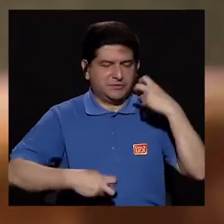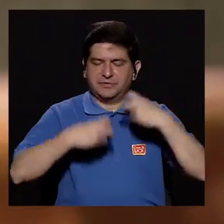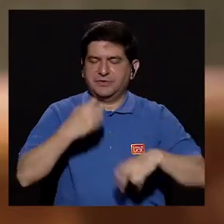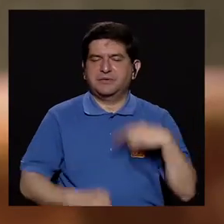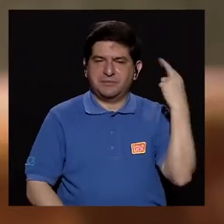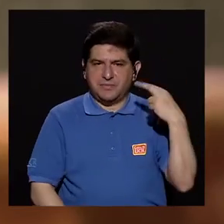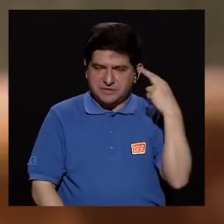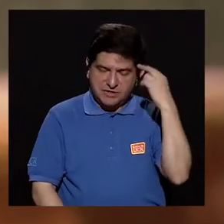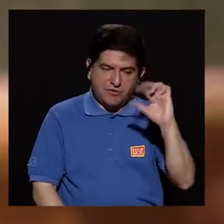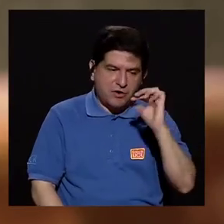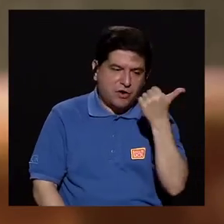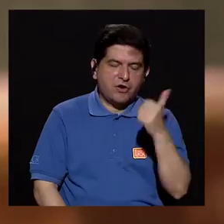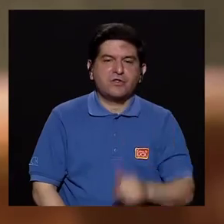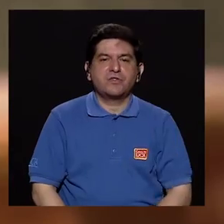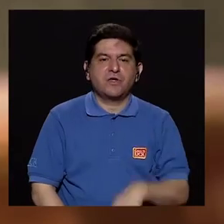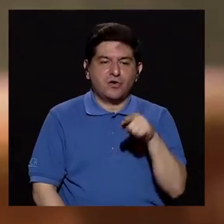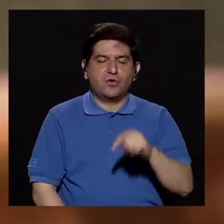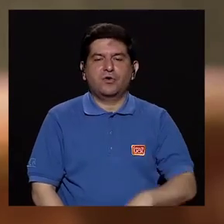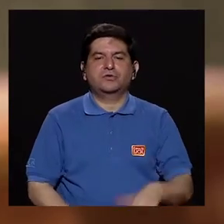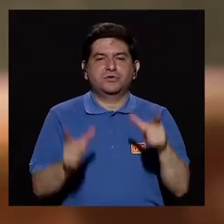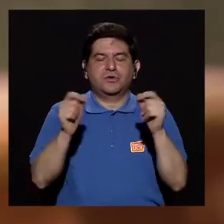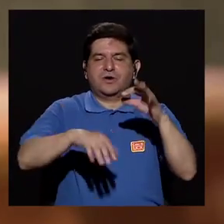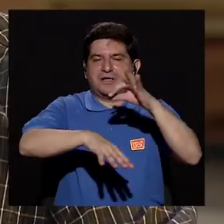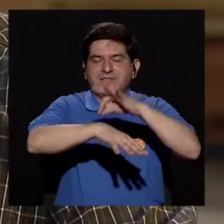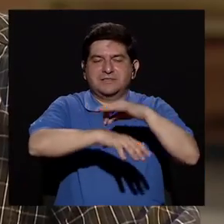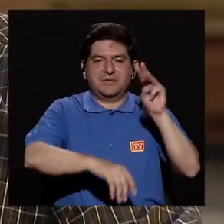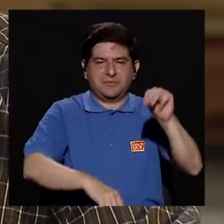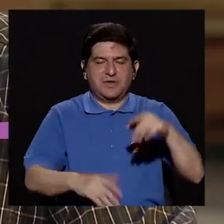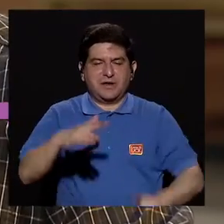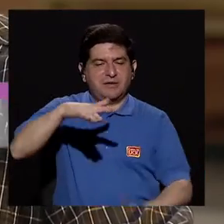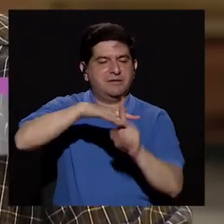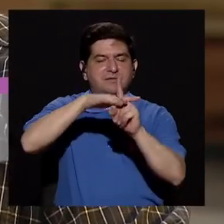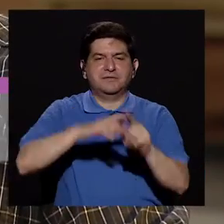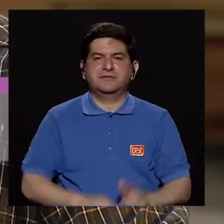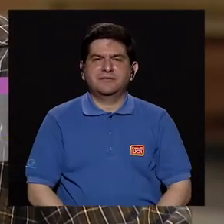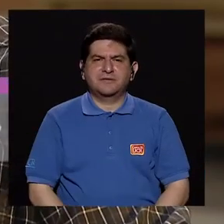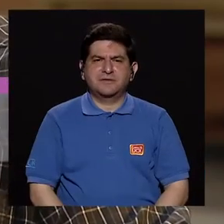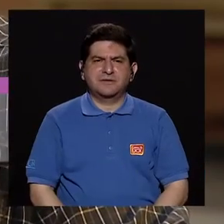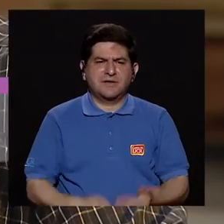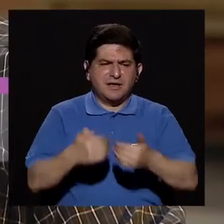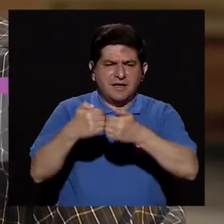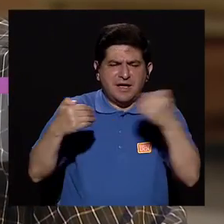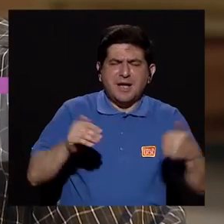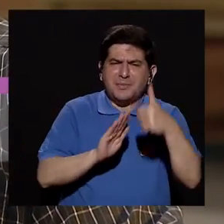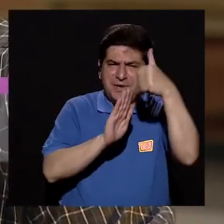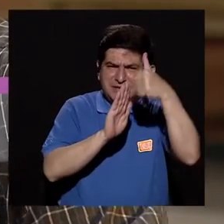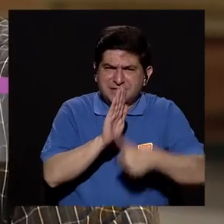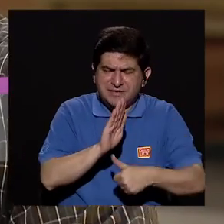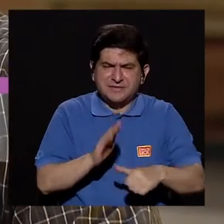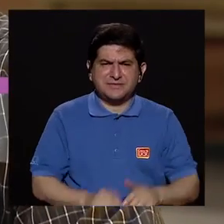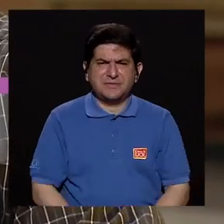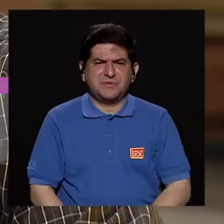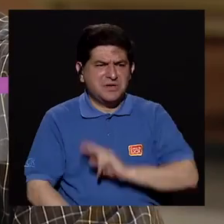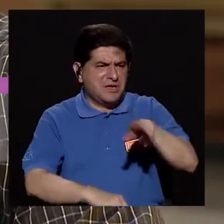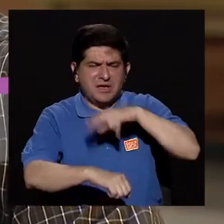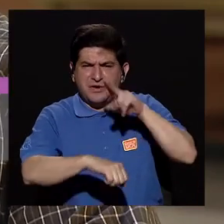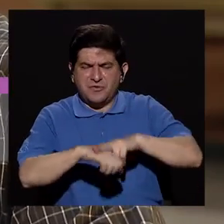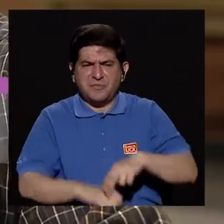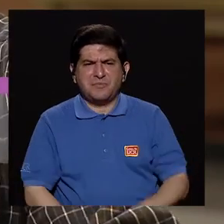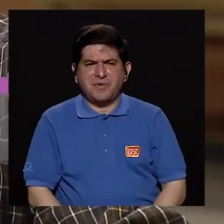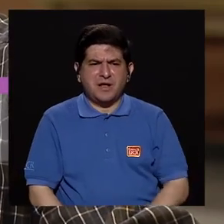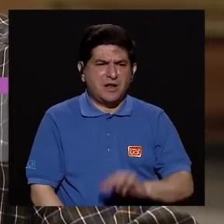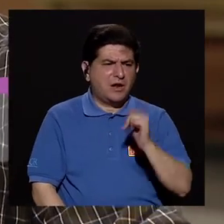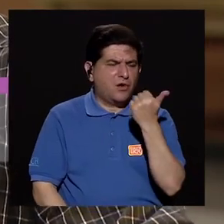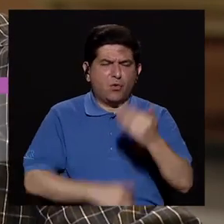a raíz de otro melanoma que le salga. Doctora, y hoy en día, aparte de la cirugía propiamente convencional,